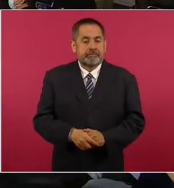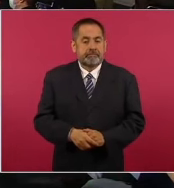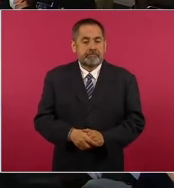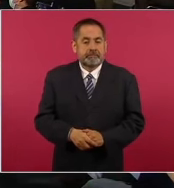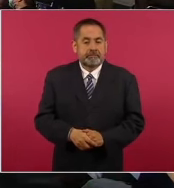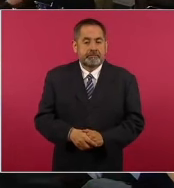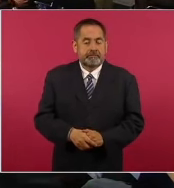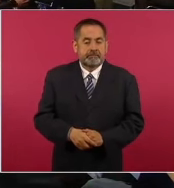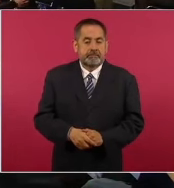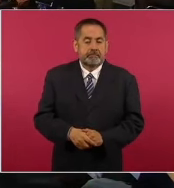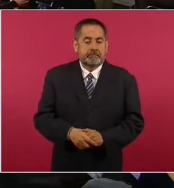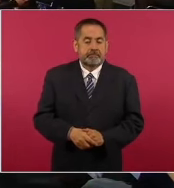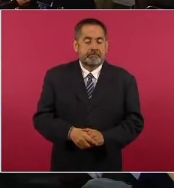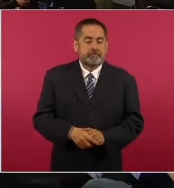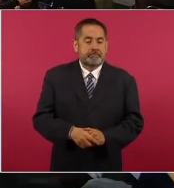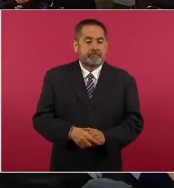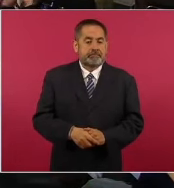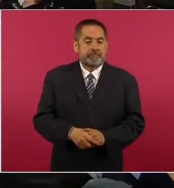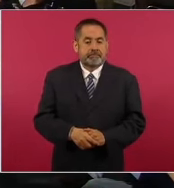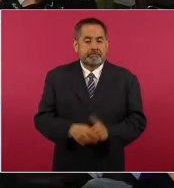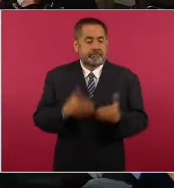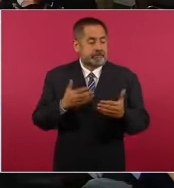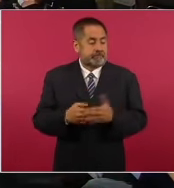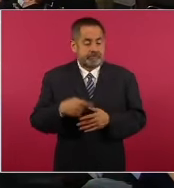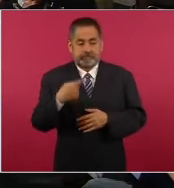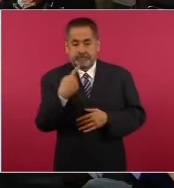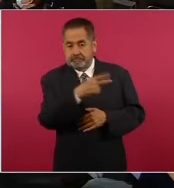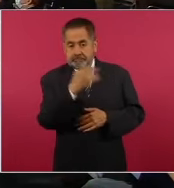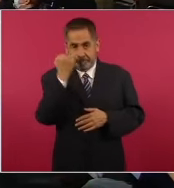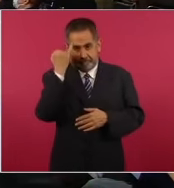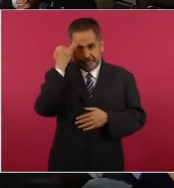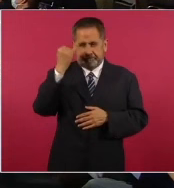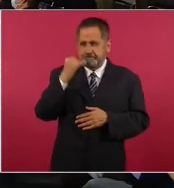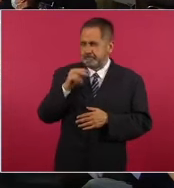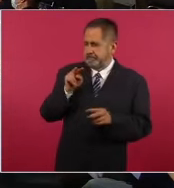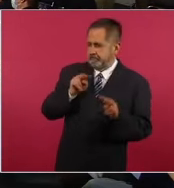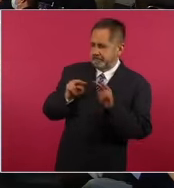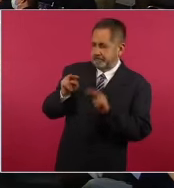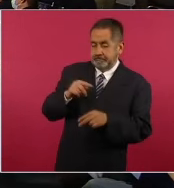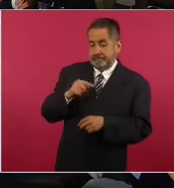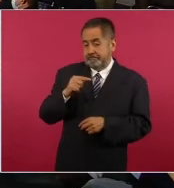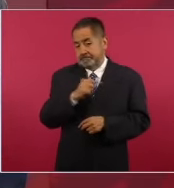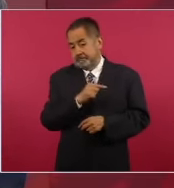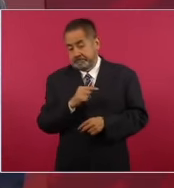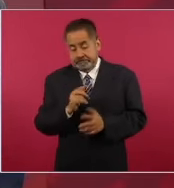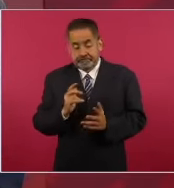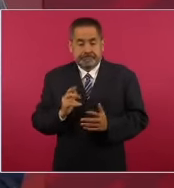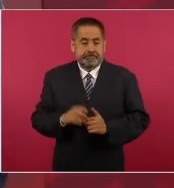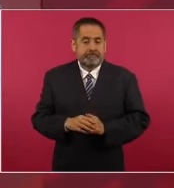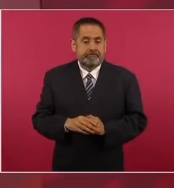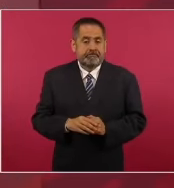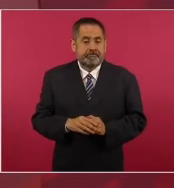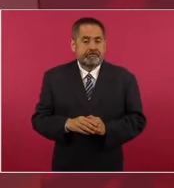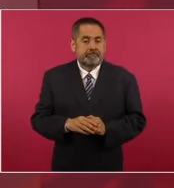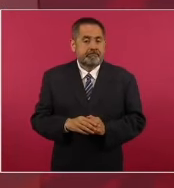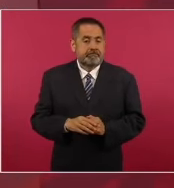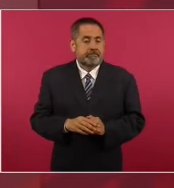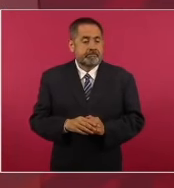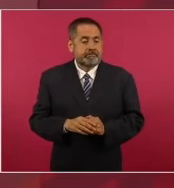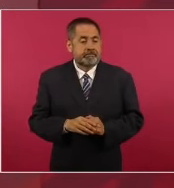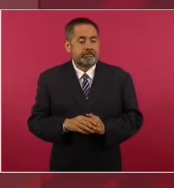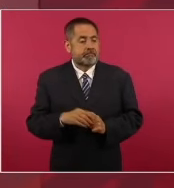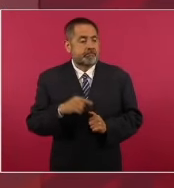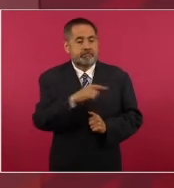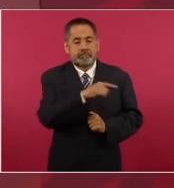Ahora, con esa visión de lo que son